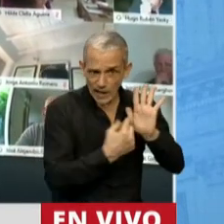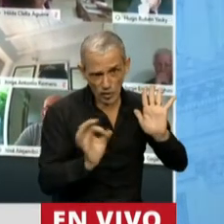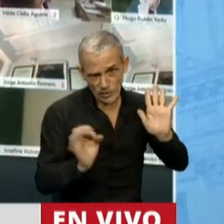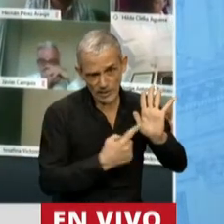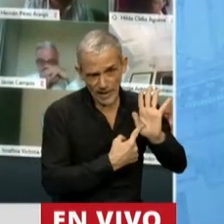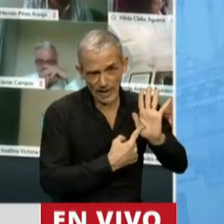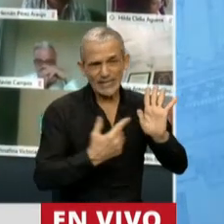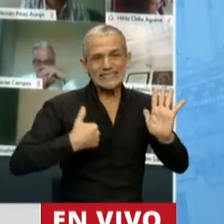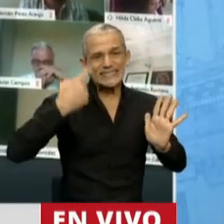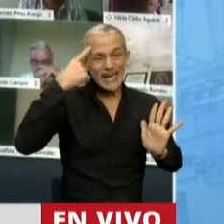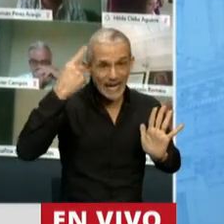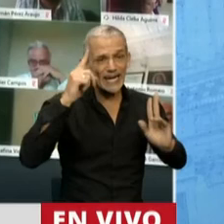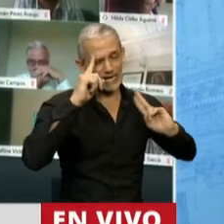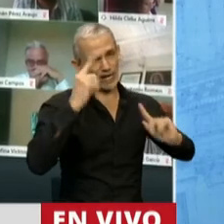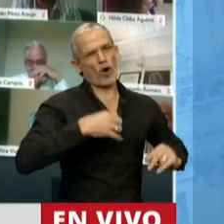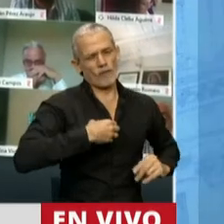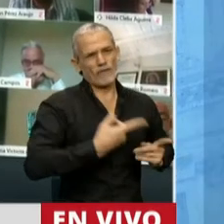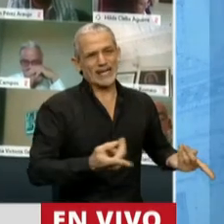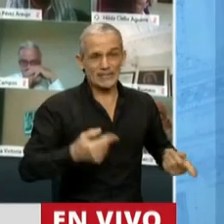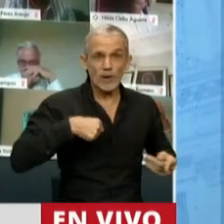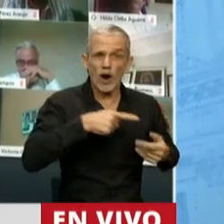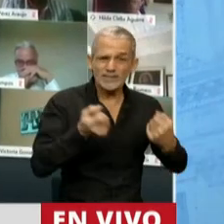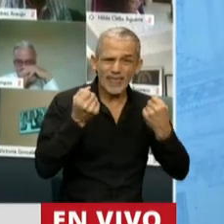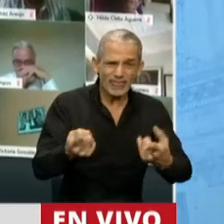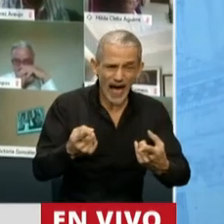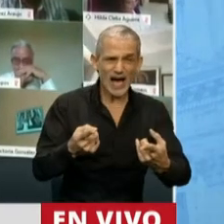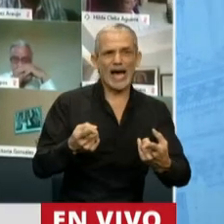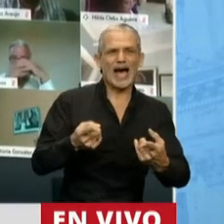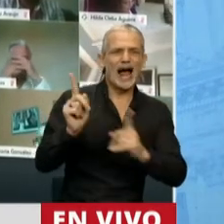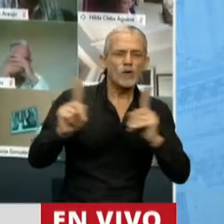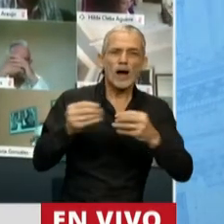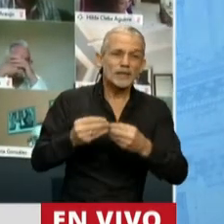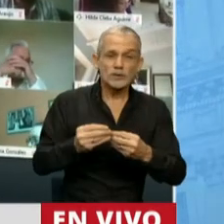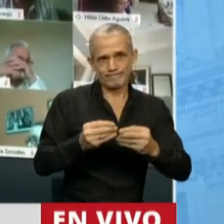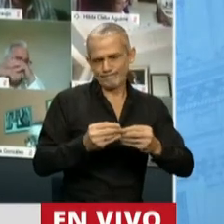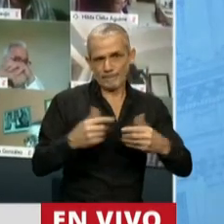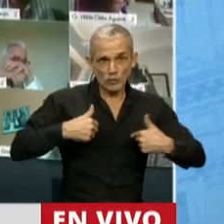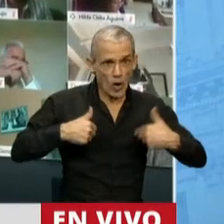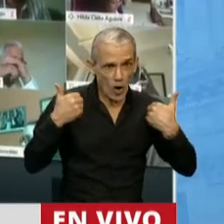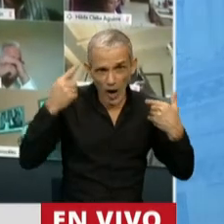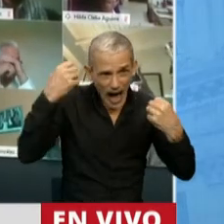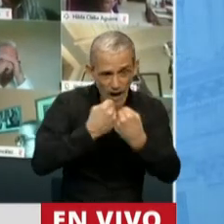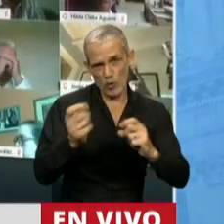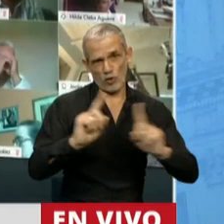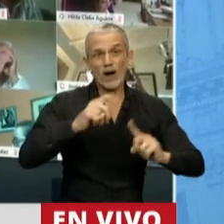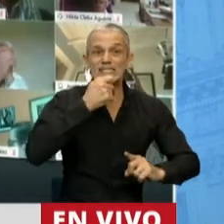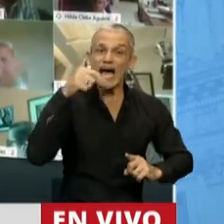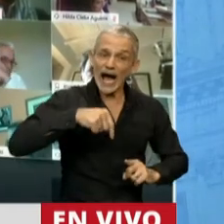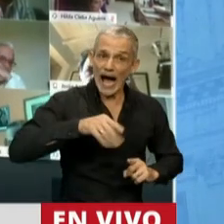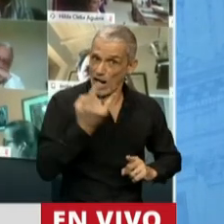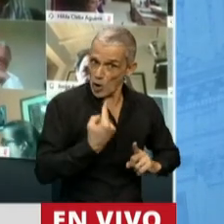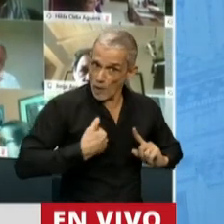Solo quiero decir, esto es un privilegio. No acompañamos los privilegios. Y si acá no hay engaño,